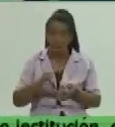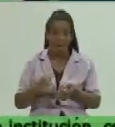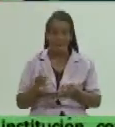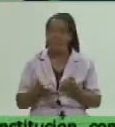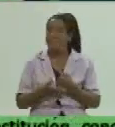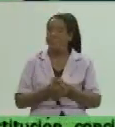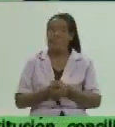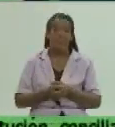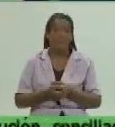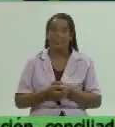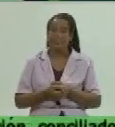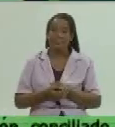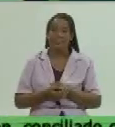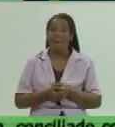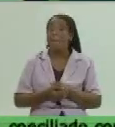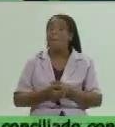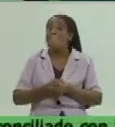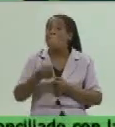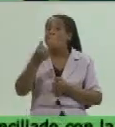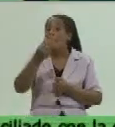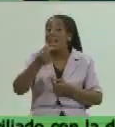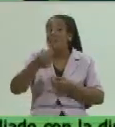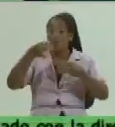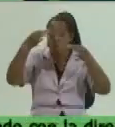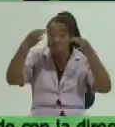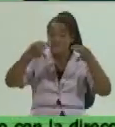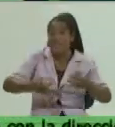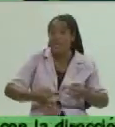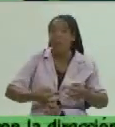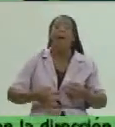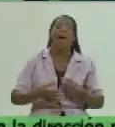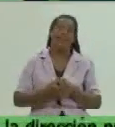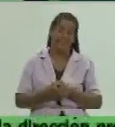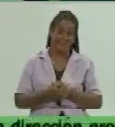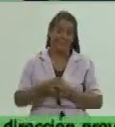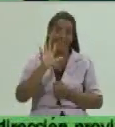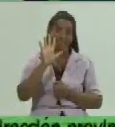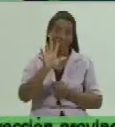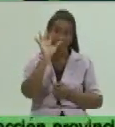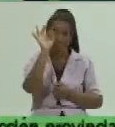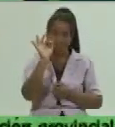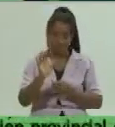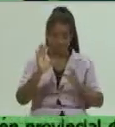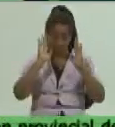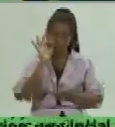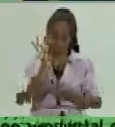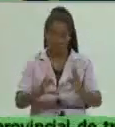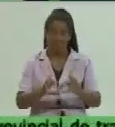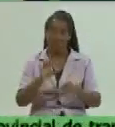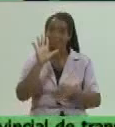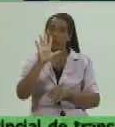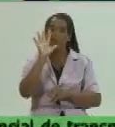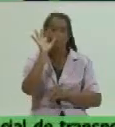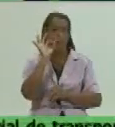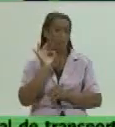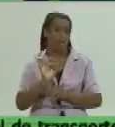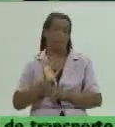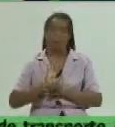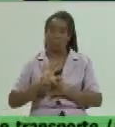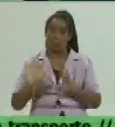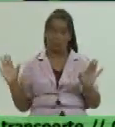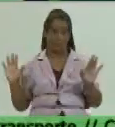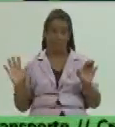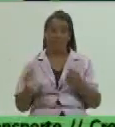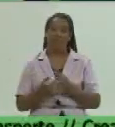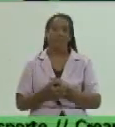precios topados precios hay precios centralizados que por lo general funcionan con acopio pagan el